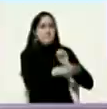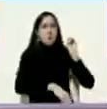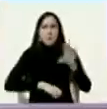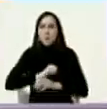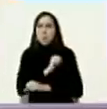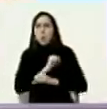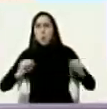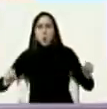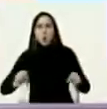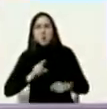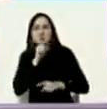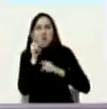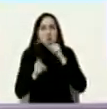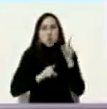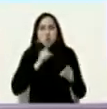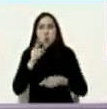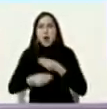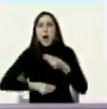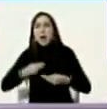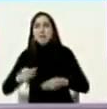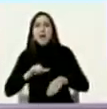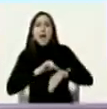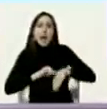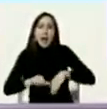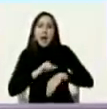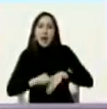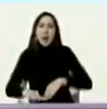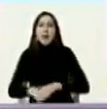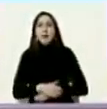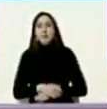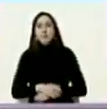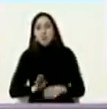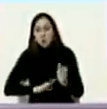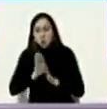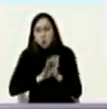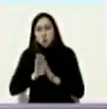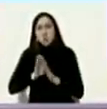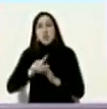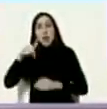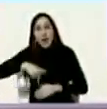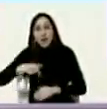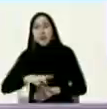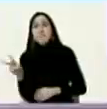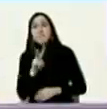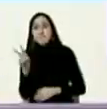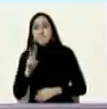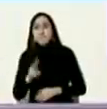crearon heridas grandes en el cuerpo económico y social del país